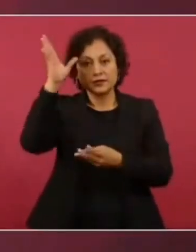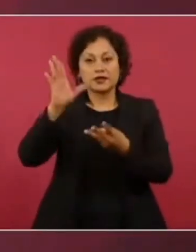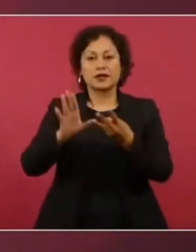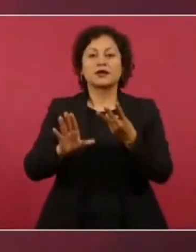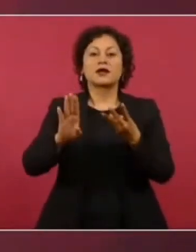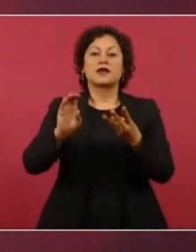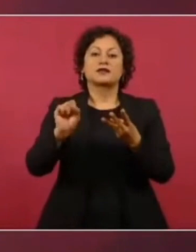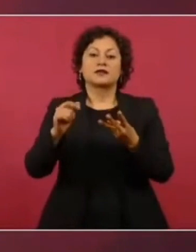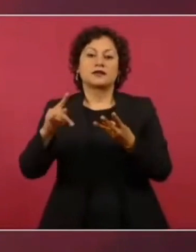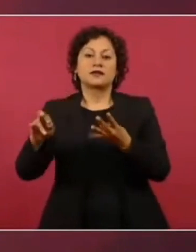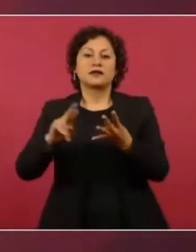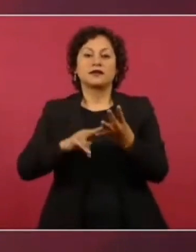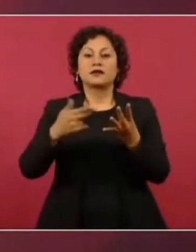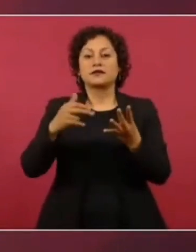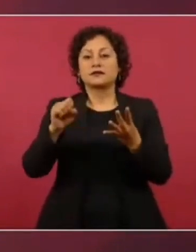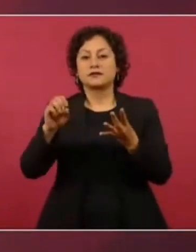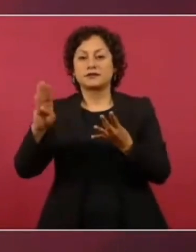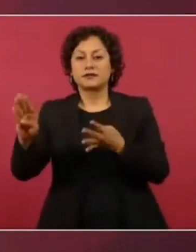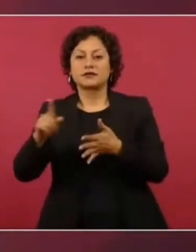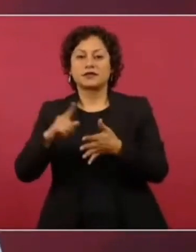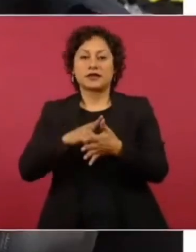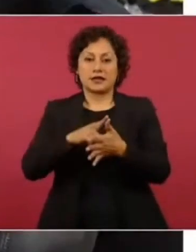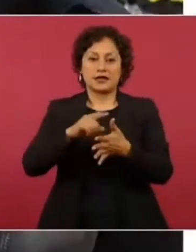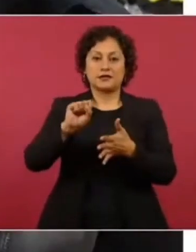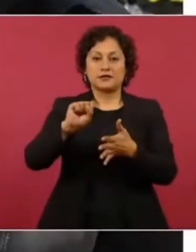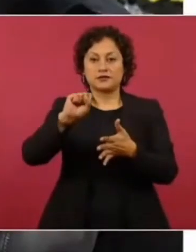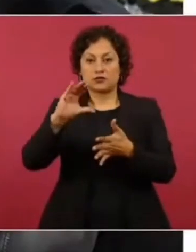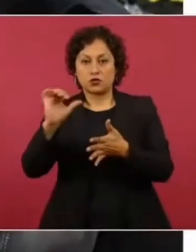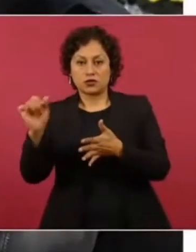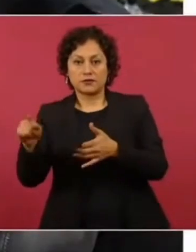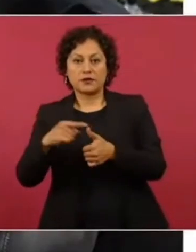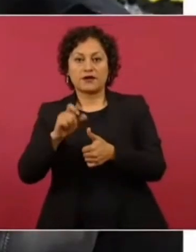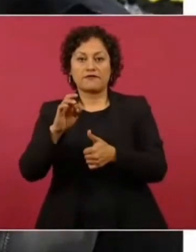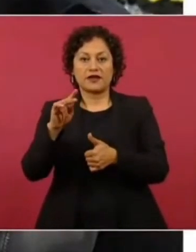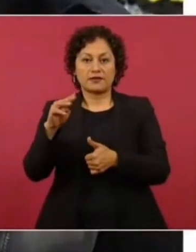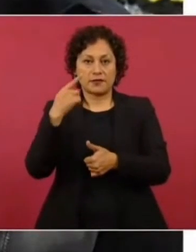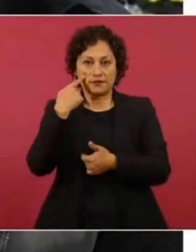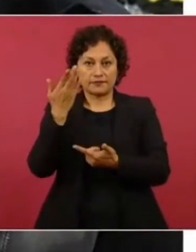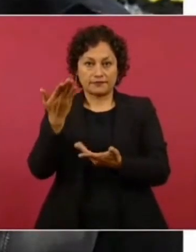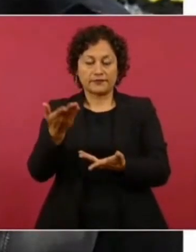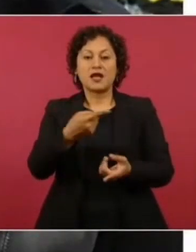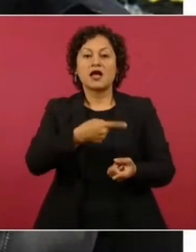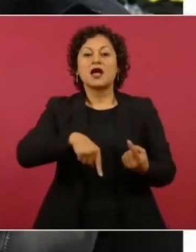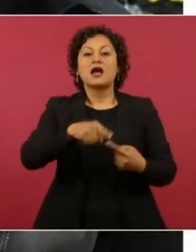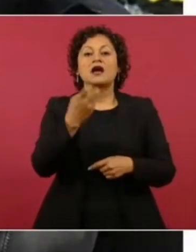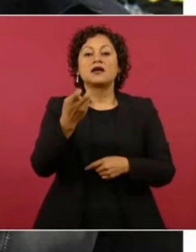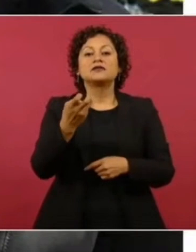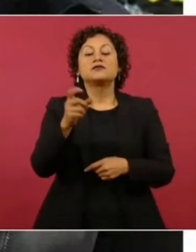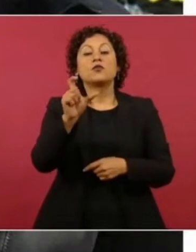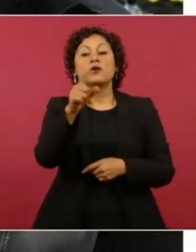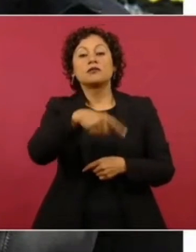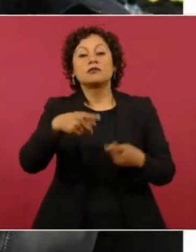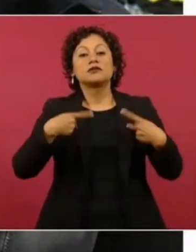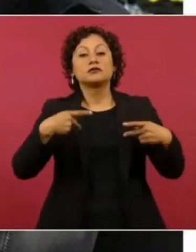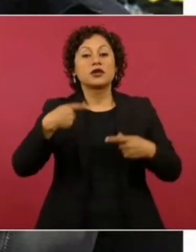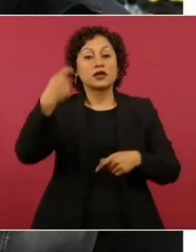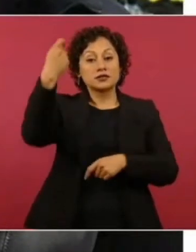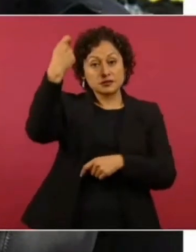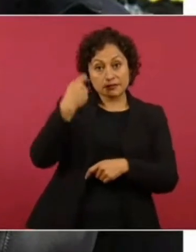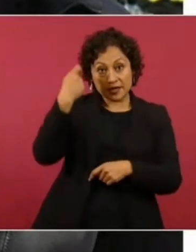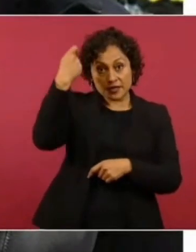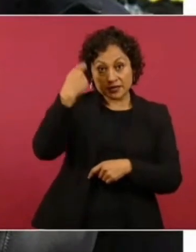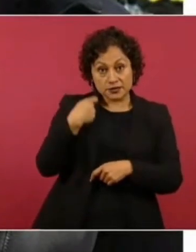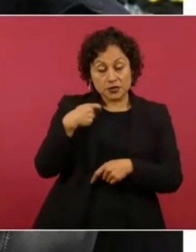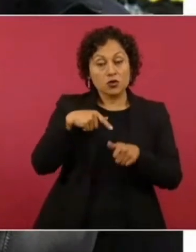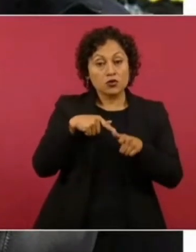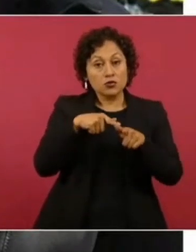Escocia Bank y Afirmo. Quienes venían recibiendo su pensión en cualquiera de estos bancos habrán de